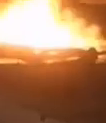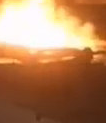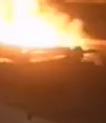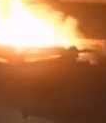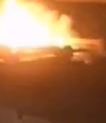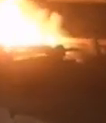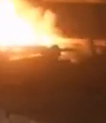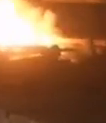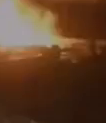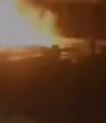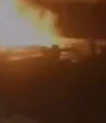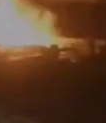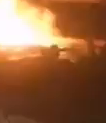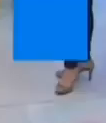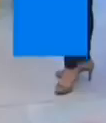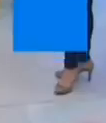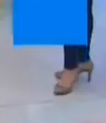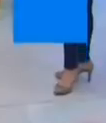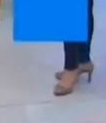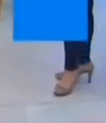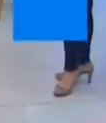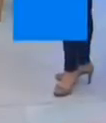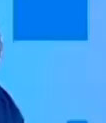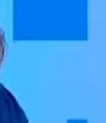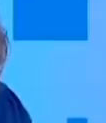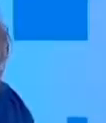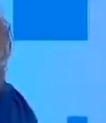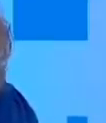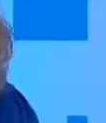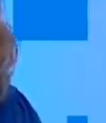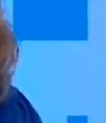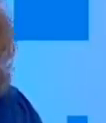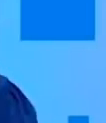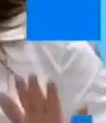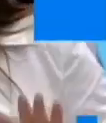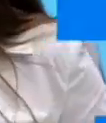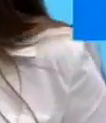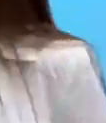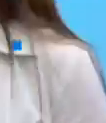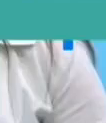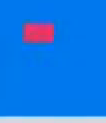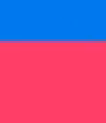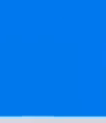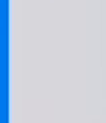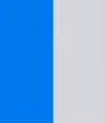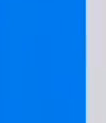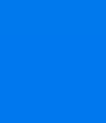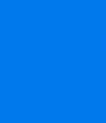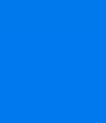Un poco en la... A continuación, Cuerpo Médico.